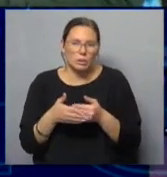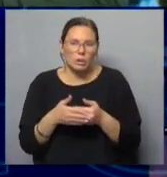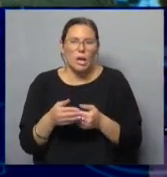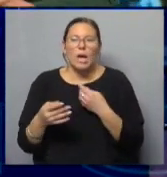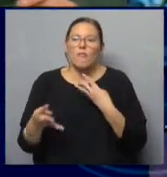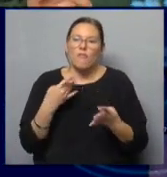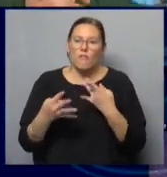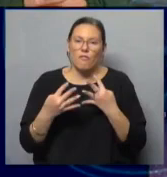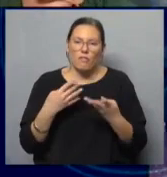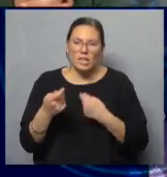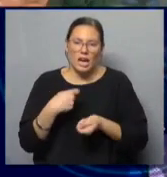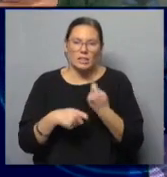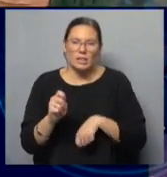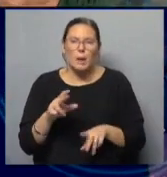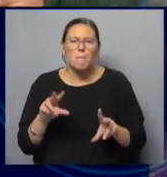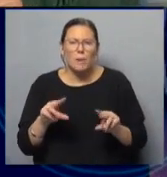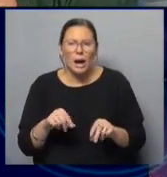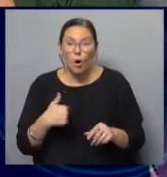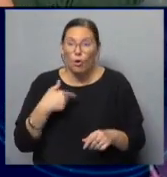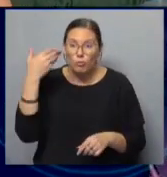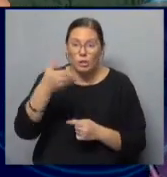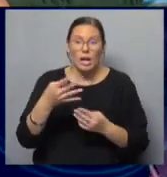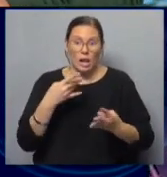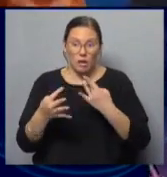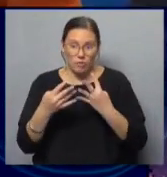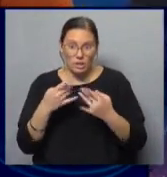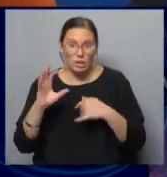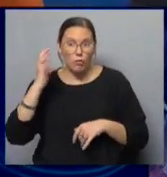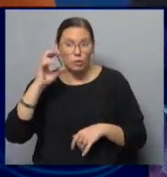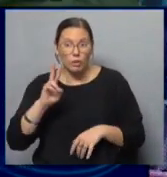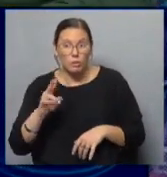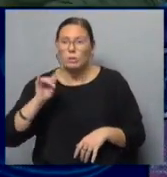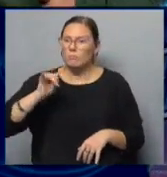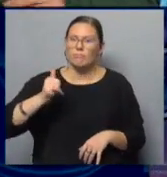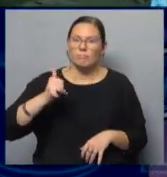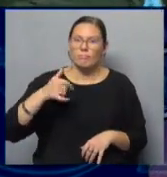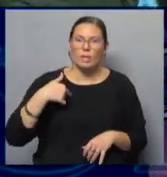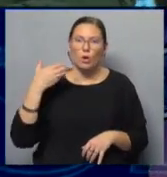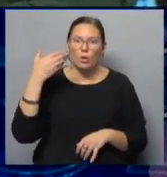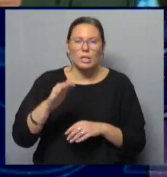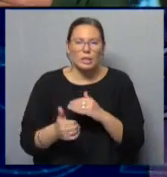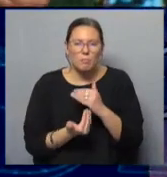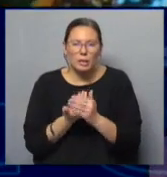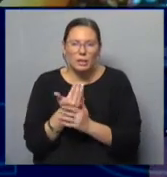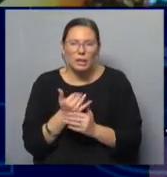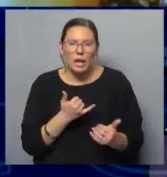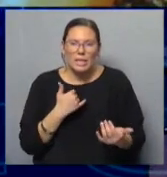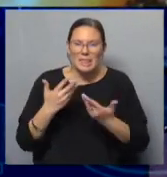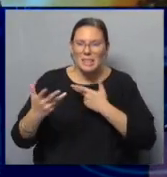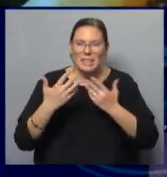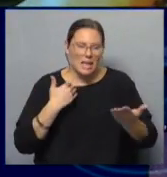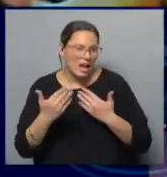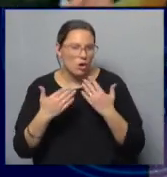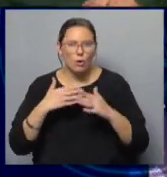Feriante. ¿Sí? Pa, me copa. Hoy estuve en la feria, de hecho. ¿Feriante de frutas y verduras? Sí, sí. Hoy estuve mañana. Pa, todo el diálogo que tienen con la